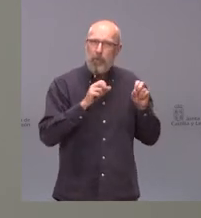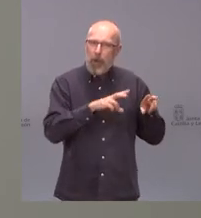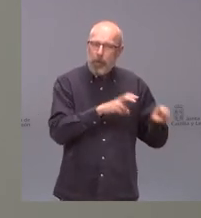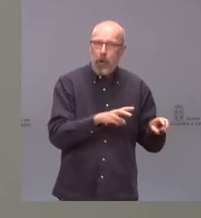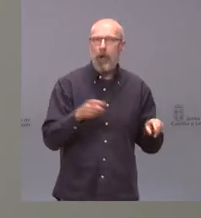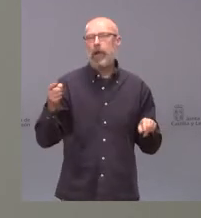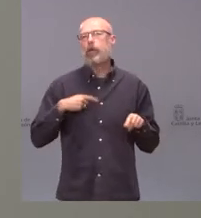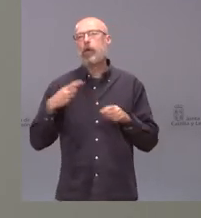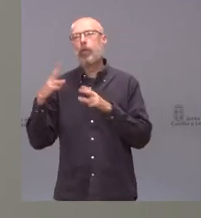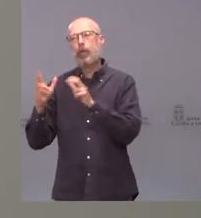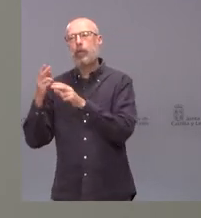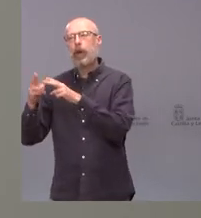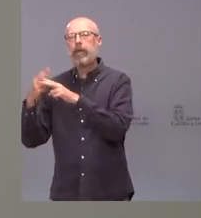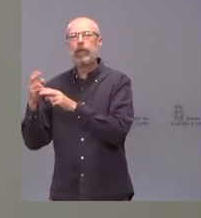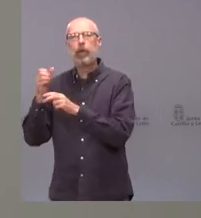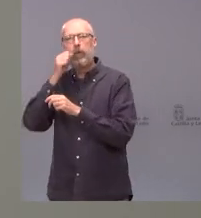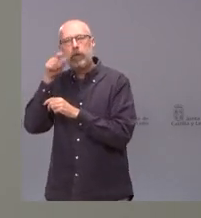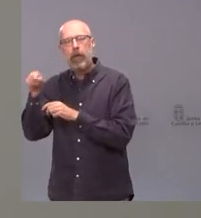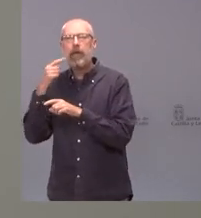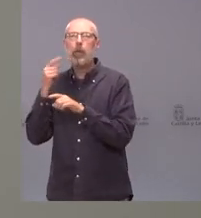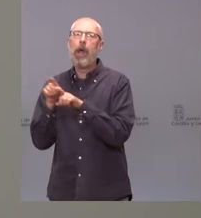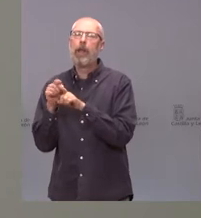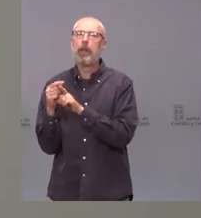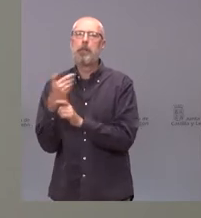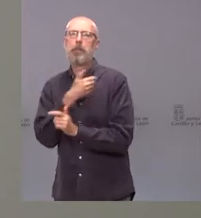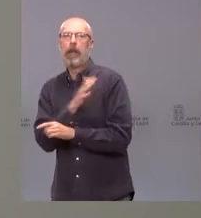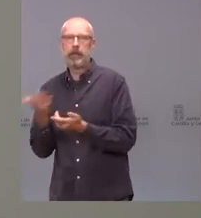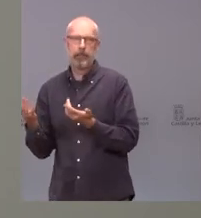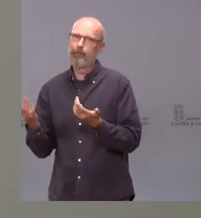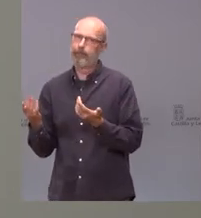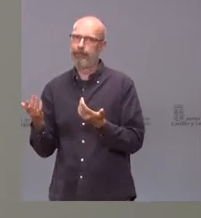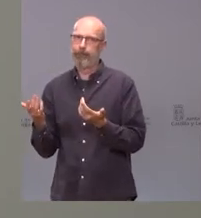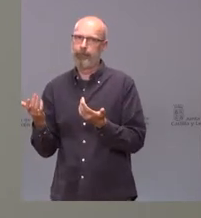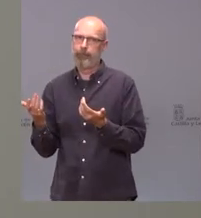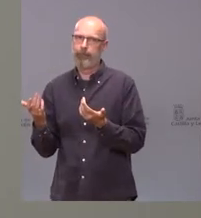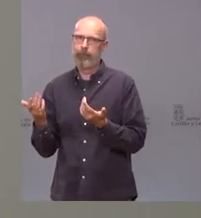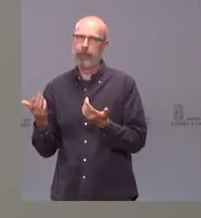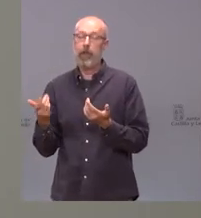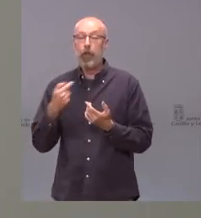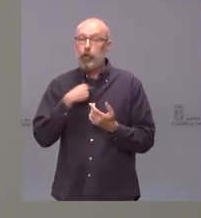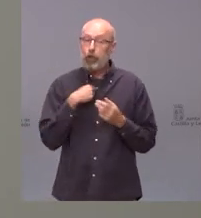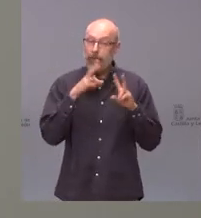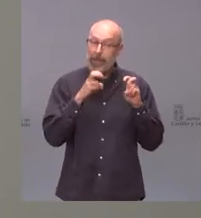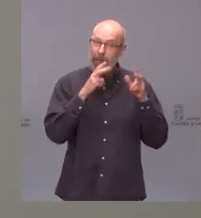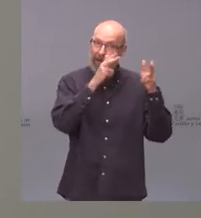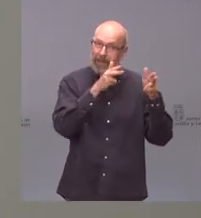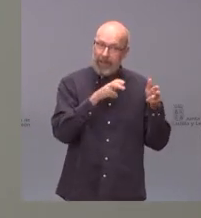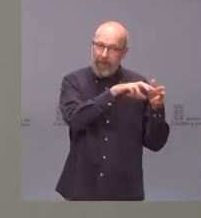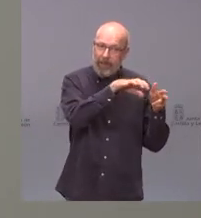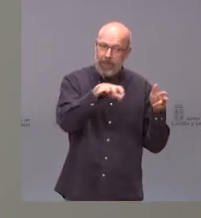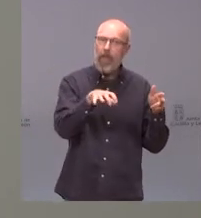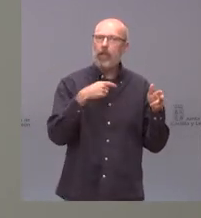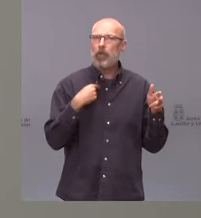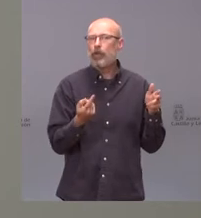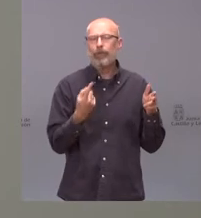luego políticamente. Yo lo que he hecho de menos con respecto a las residencias es que sobre todo en la